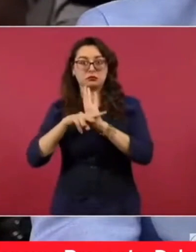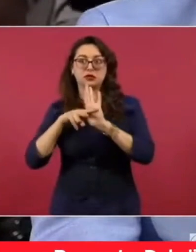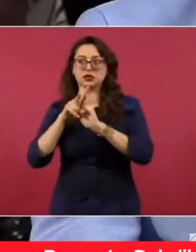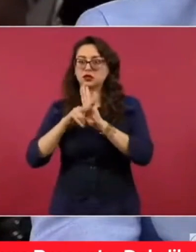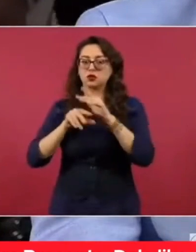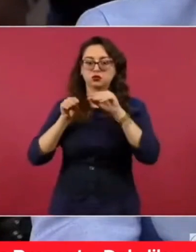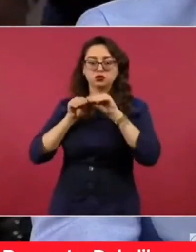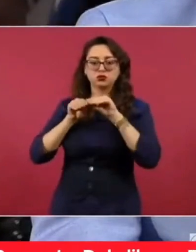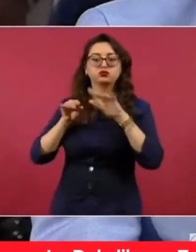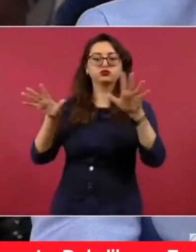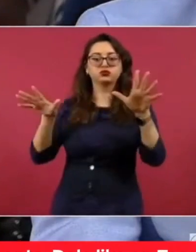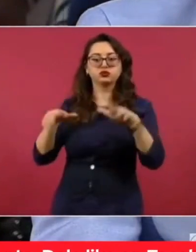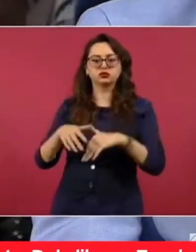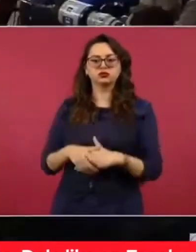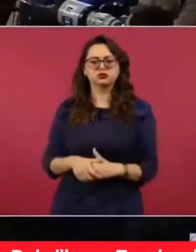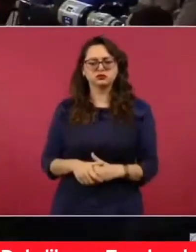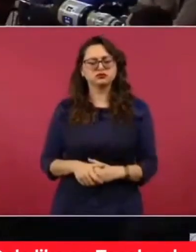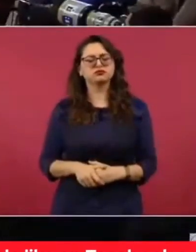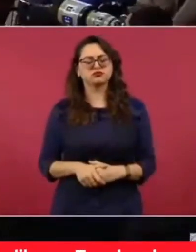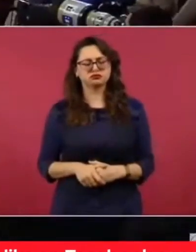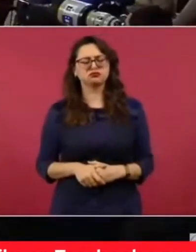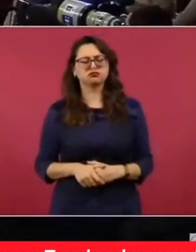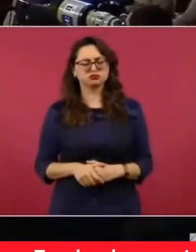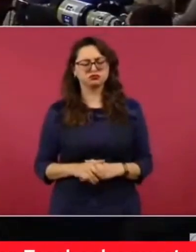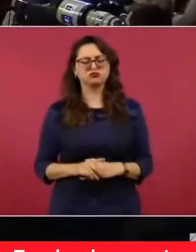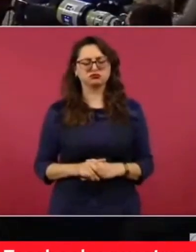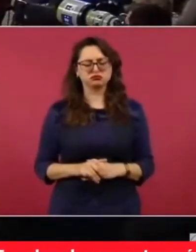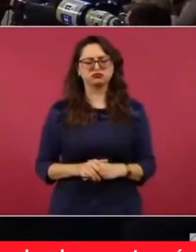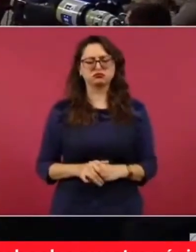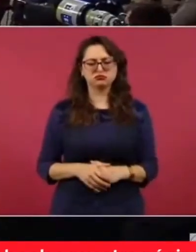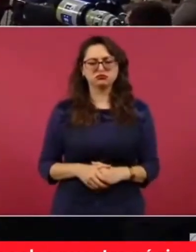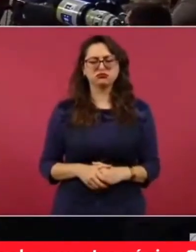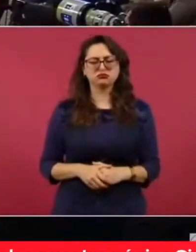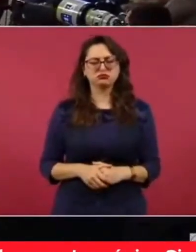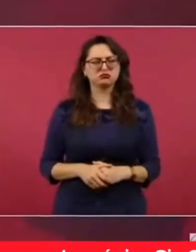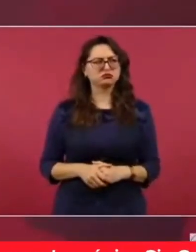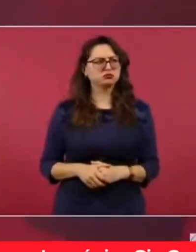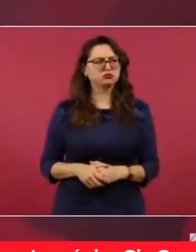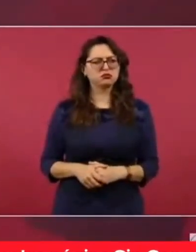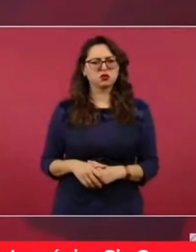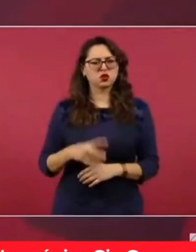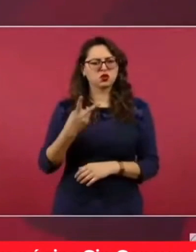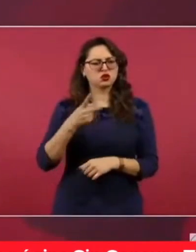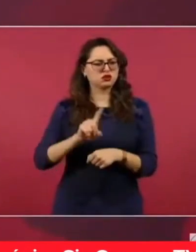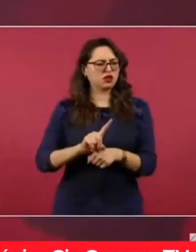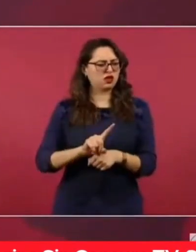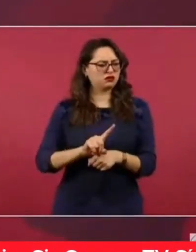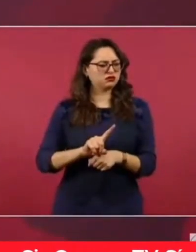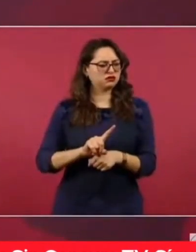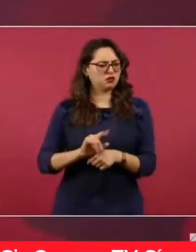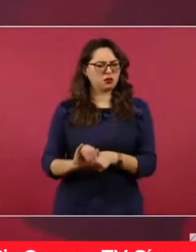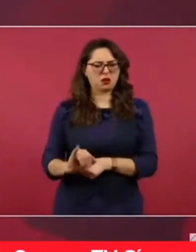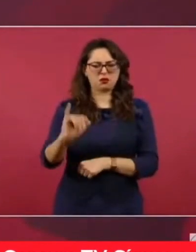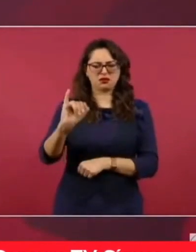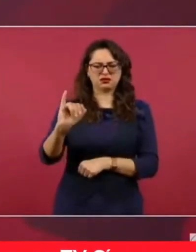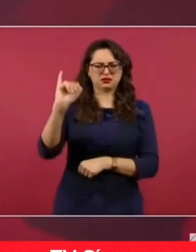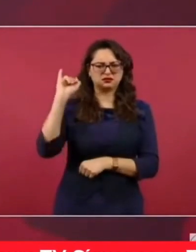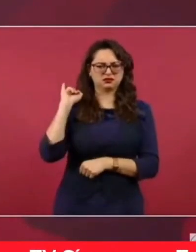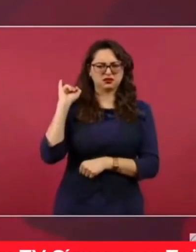del Palacio Nacional. Sí, sí, estuvo aquí hace como dos días, sí, el jueves,